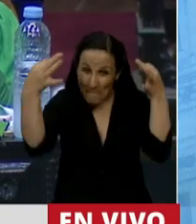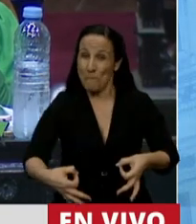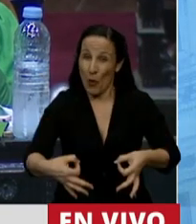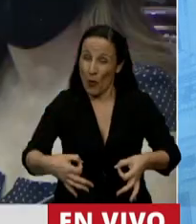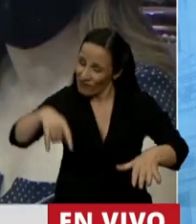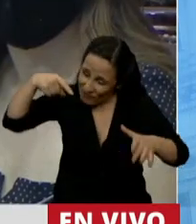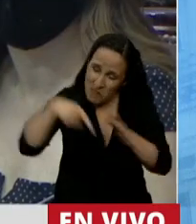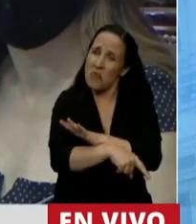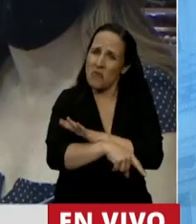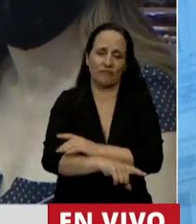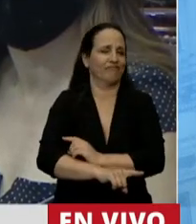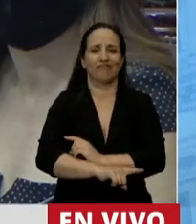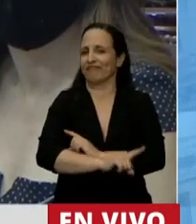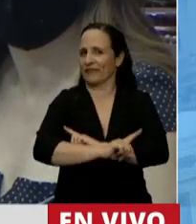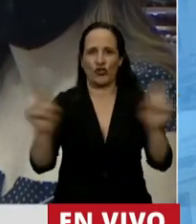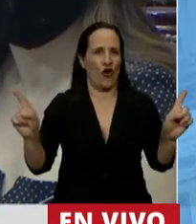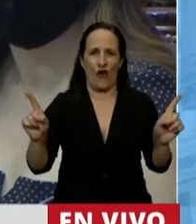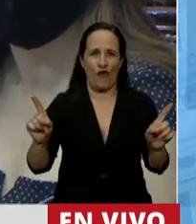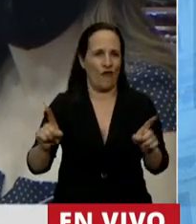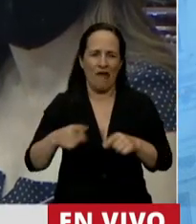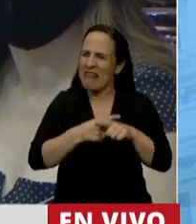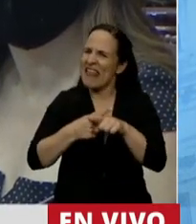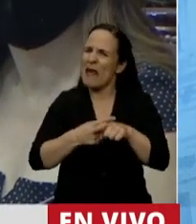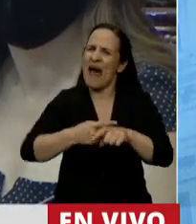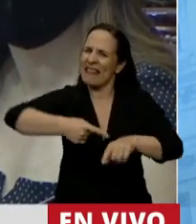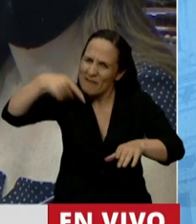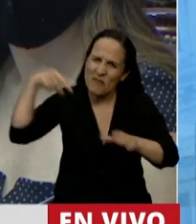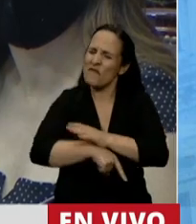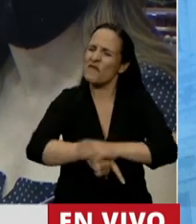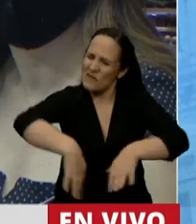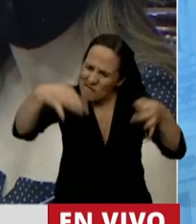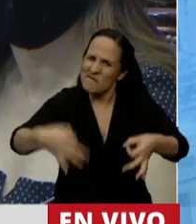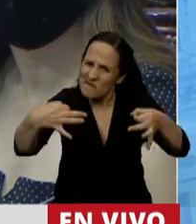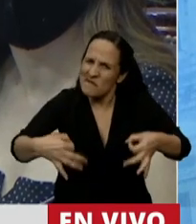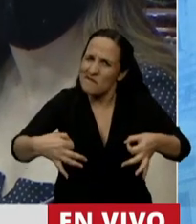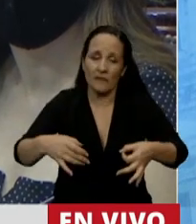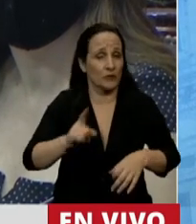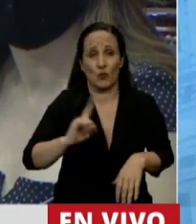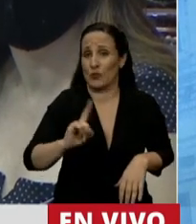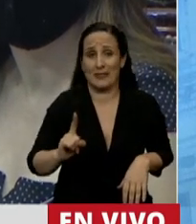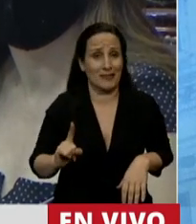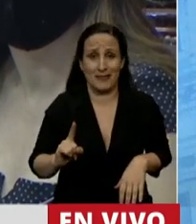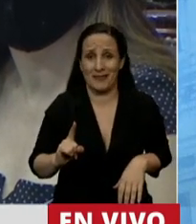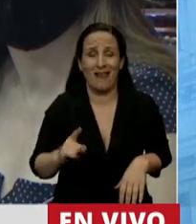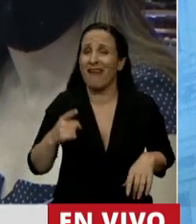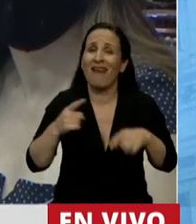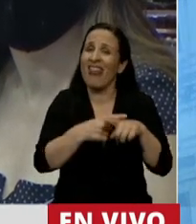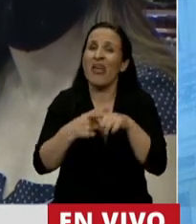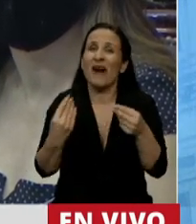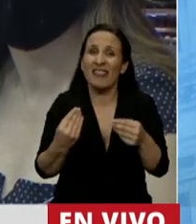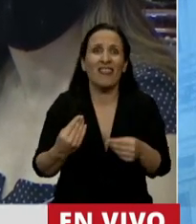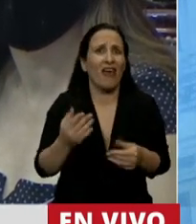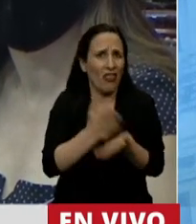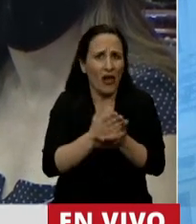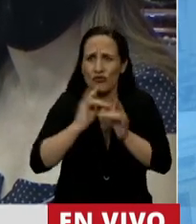no se logra el debate profundo. Y ese debate tiene derecho de hacerlo cada familia, cada persona